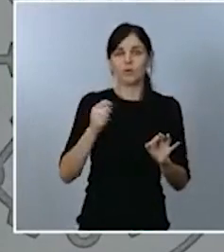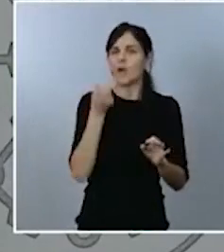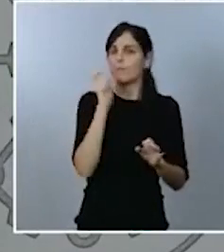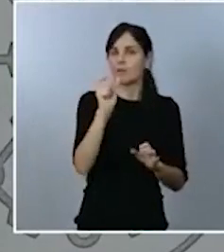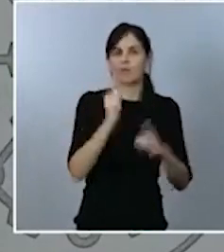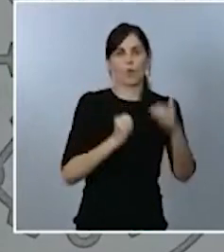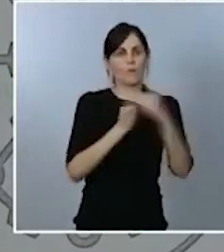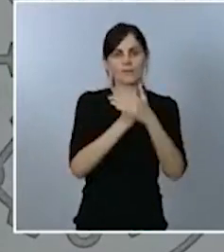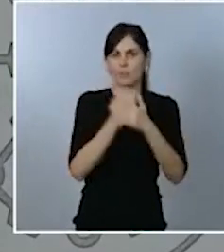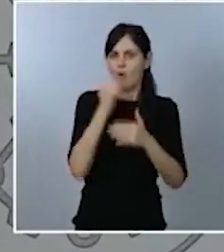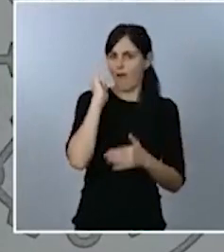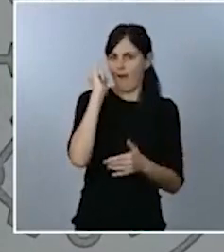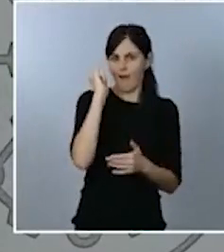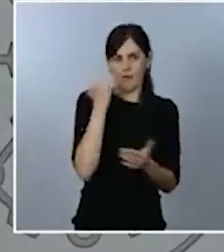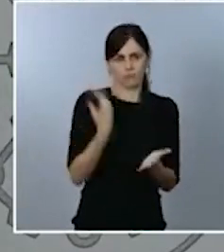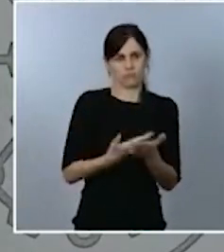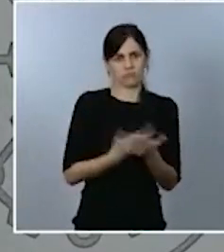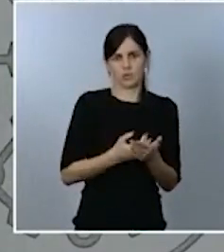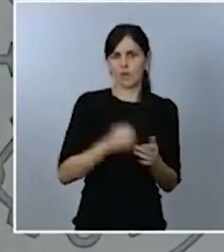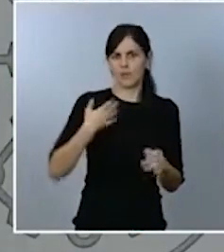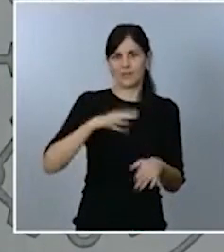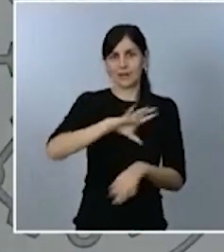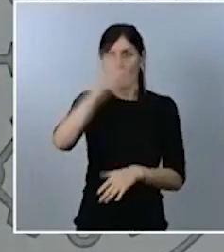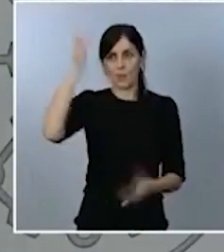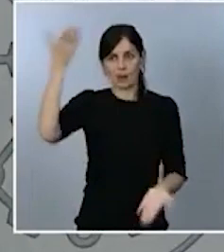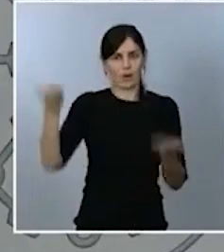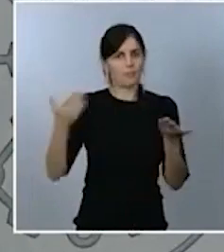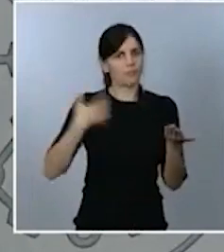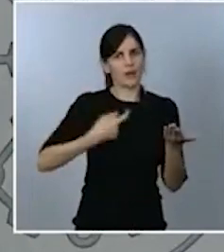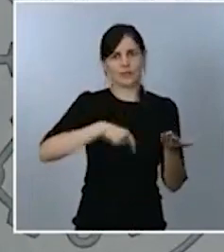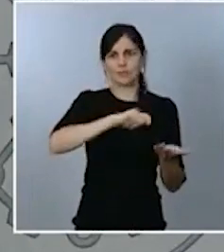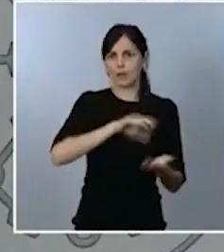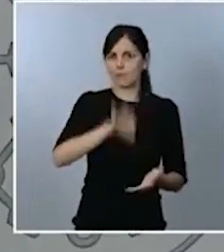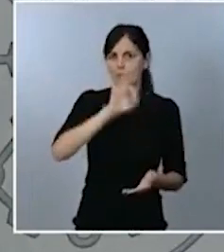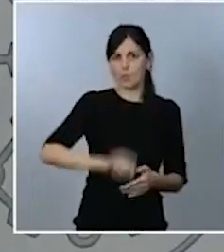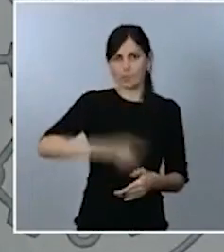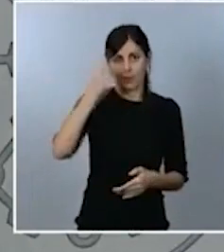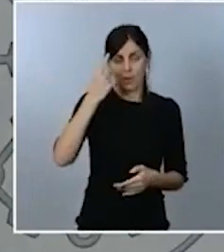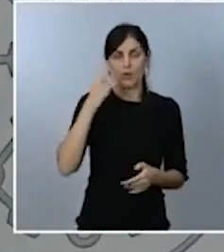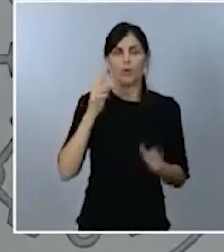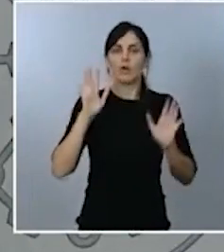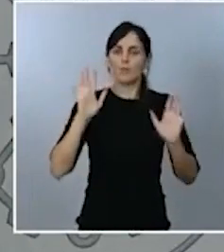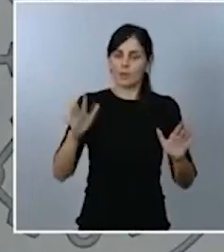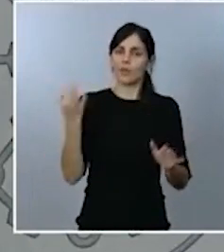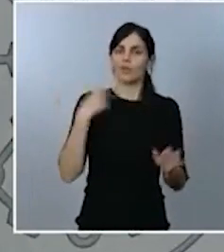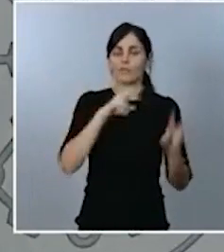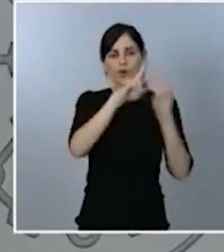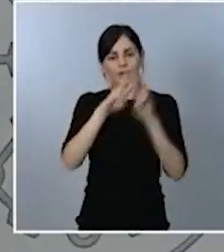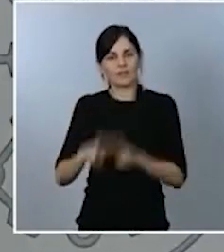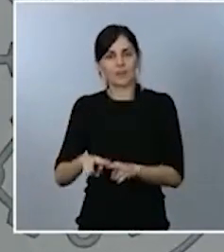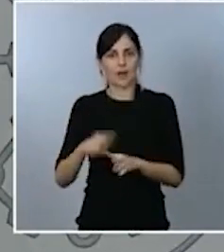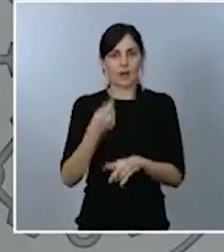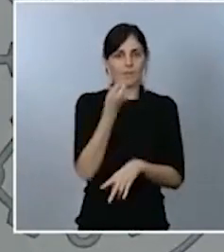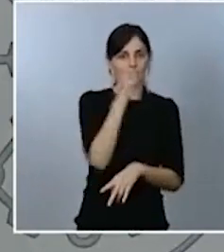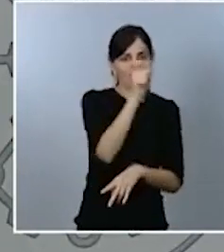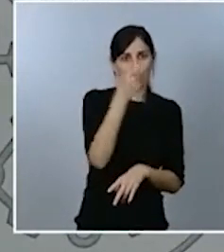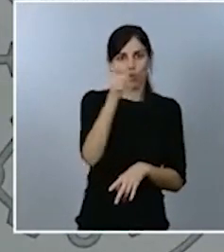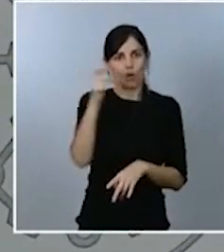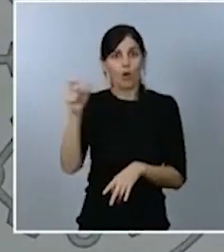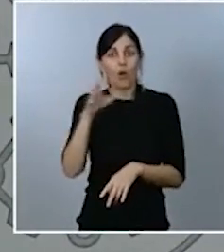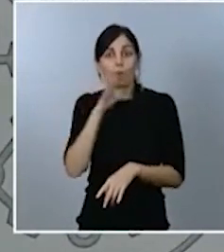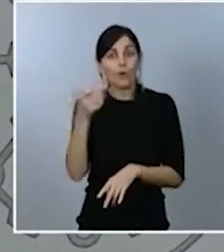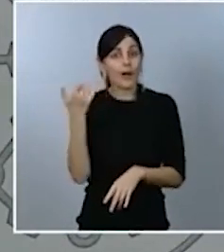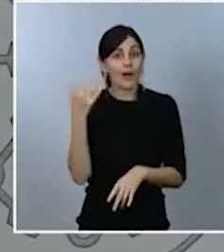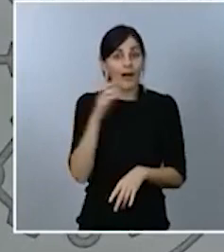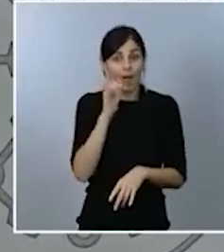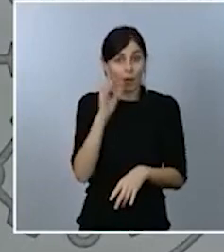revisará ese precio después de que hay más oferta en el mercado de diferentes empresas que están ofreciendo este material, cosa que